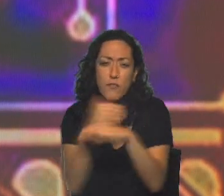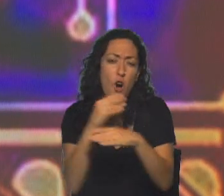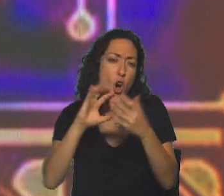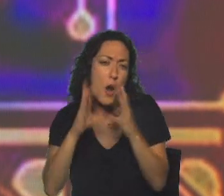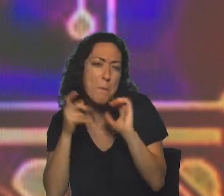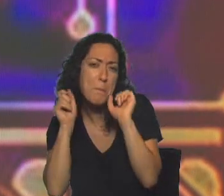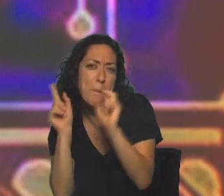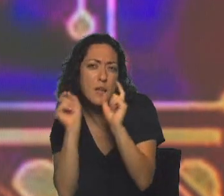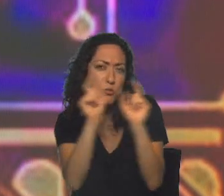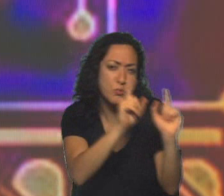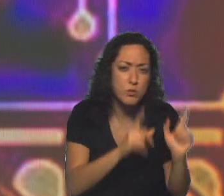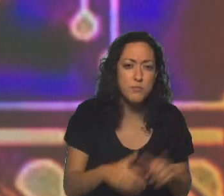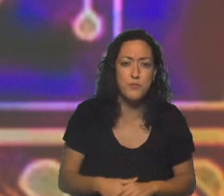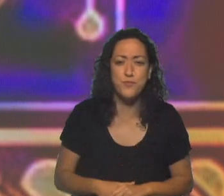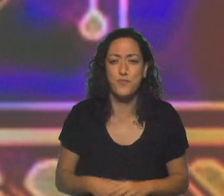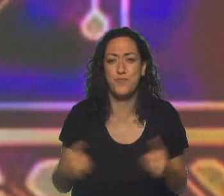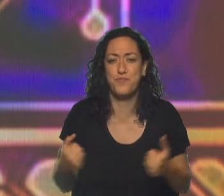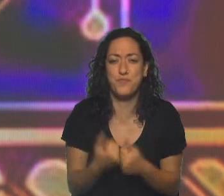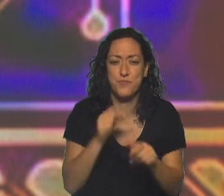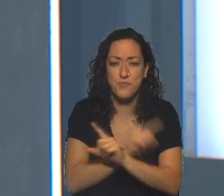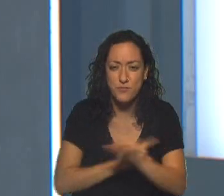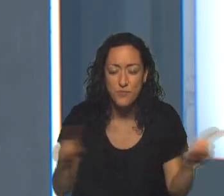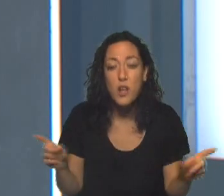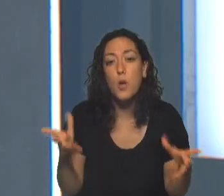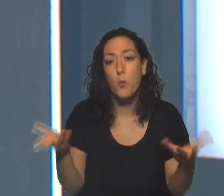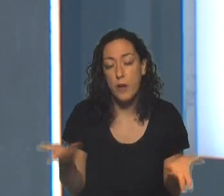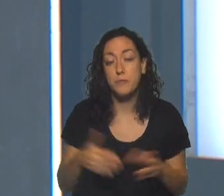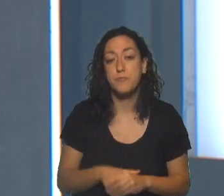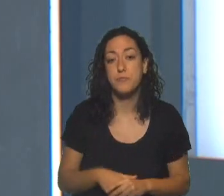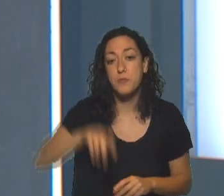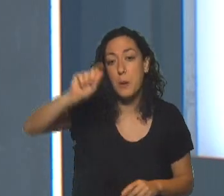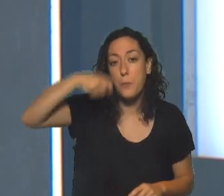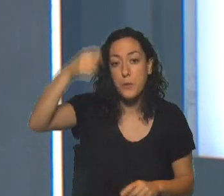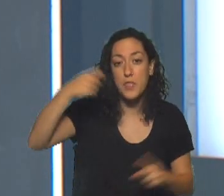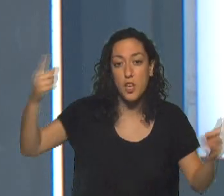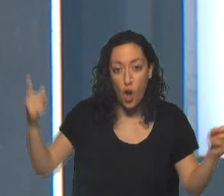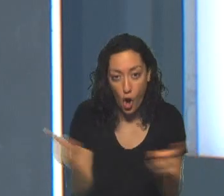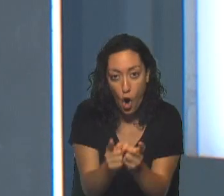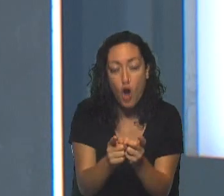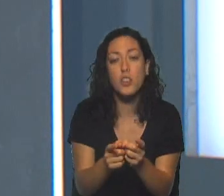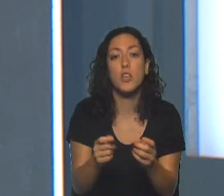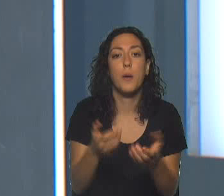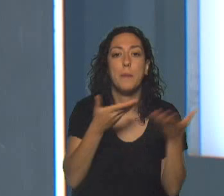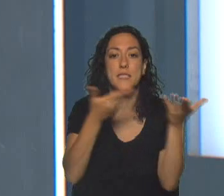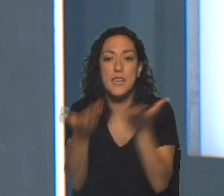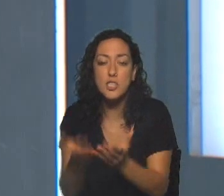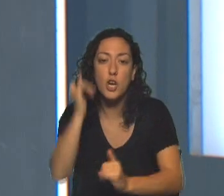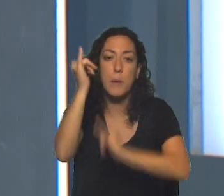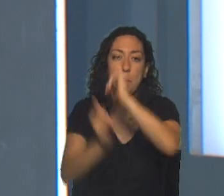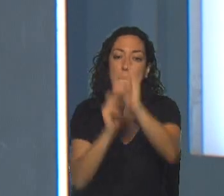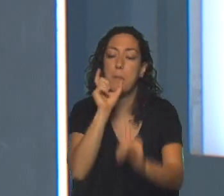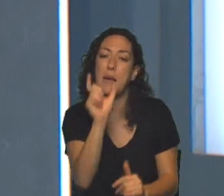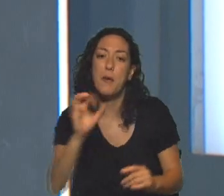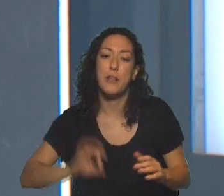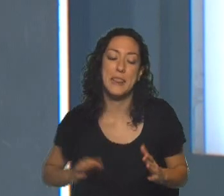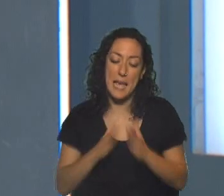Y siempre hay discrepancia. Bueno, ¿qué más? Inteligencia artificial. Vamos a ver un pequeño video donde presenta y explica por qué este es el término